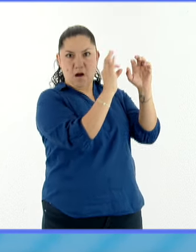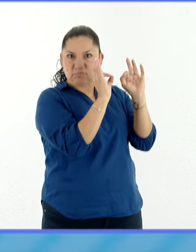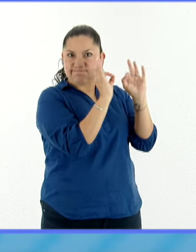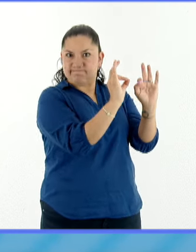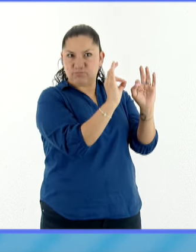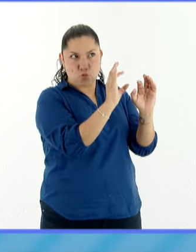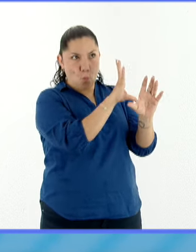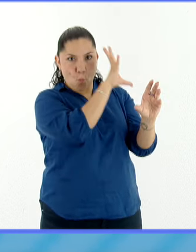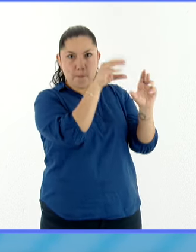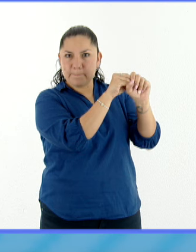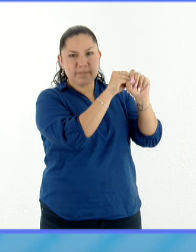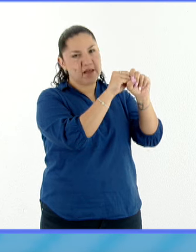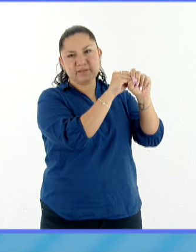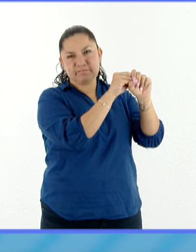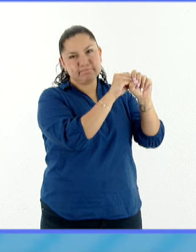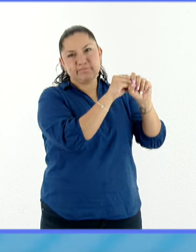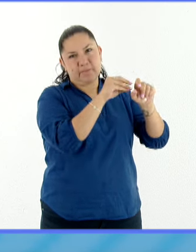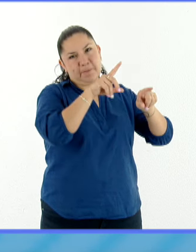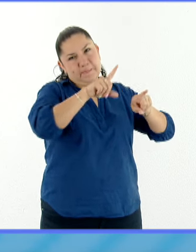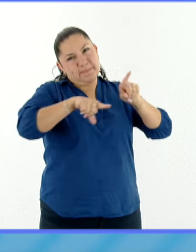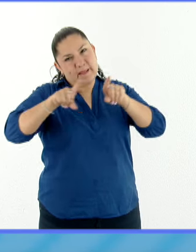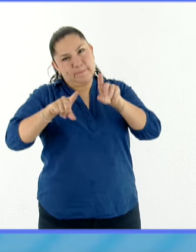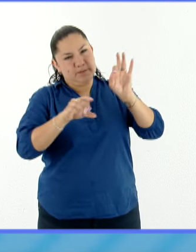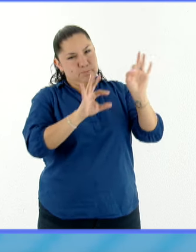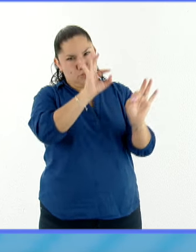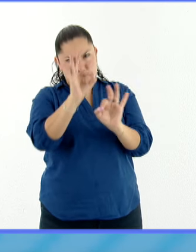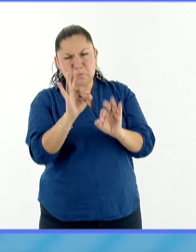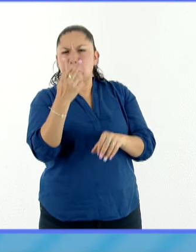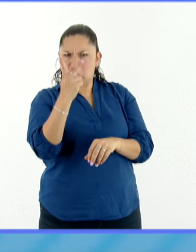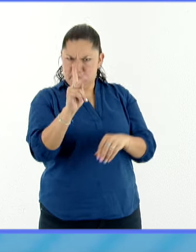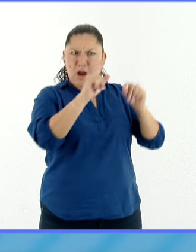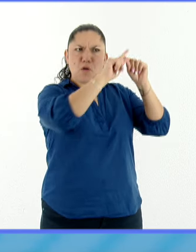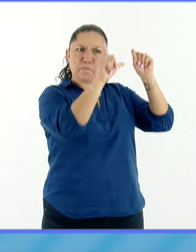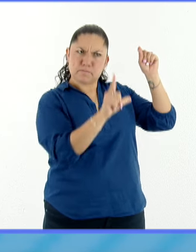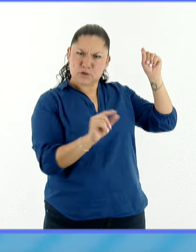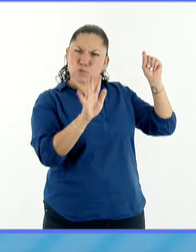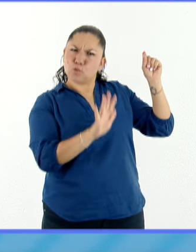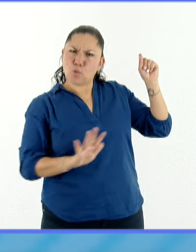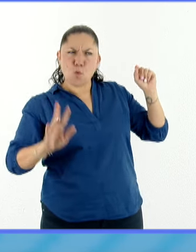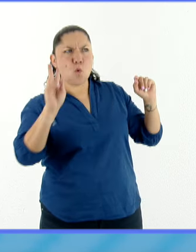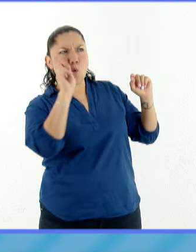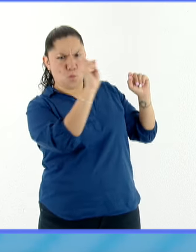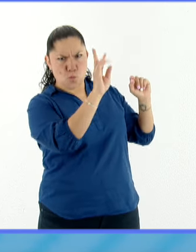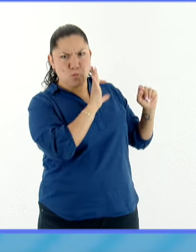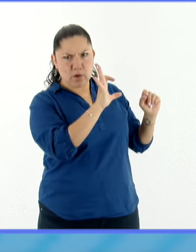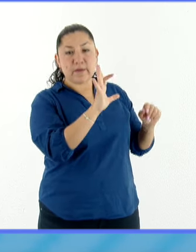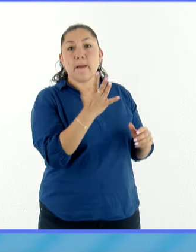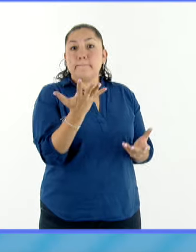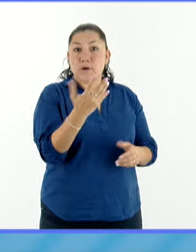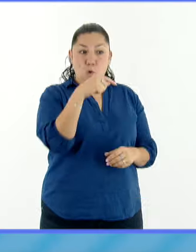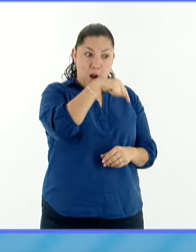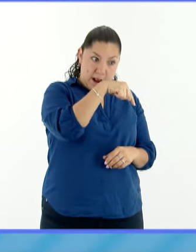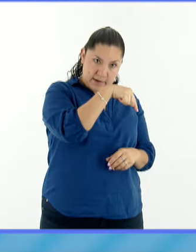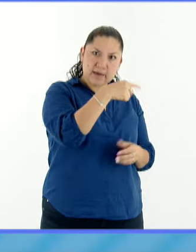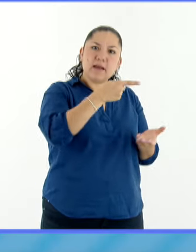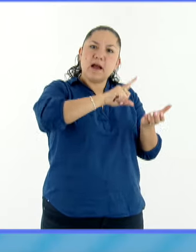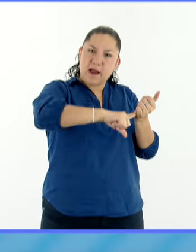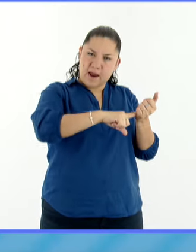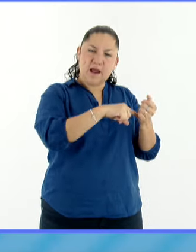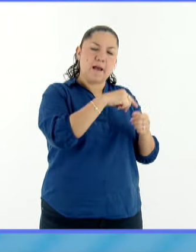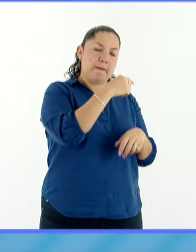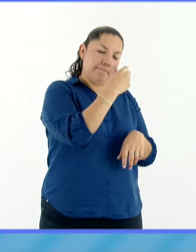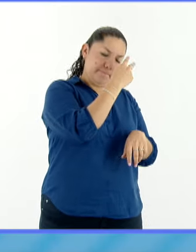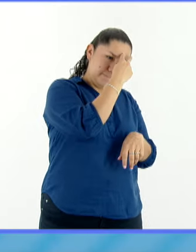se va a poder observar el eclipse de una u otra forma, y de hecho, pues sí, Estados Unidos y Canadá, pero también en Centroamérica se va a poder observar el eclipse.